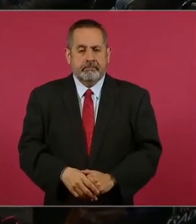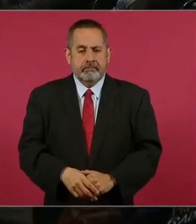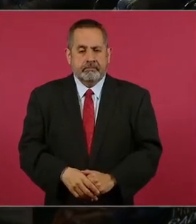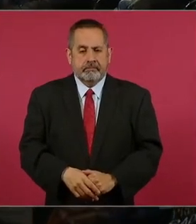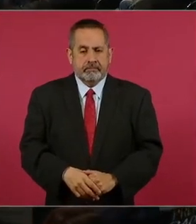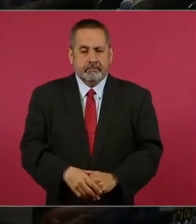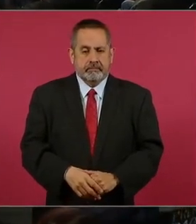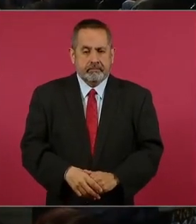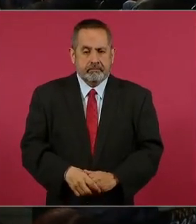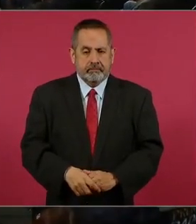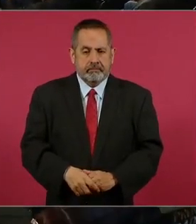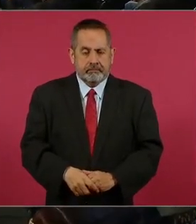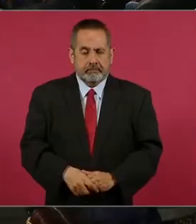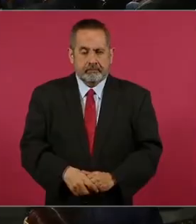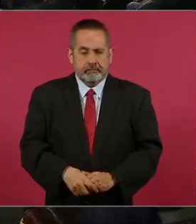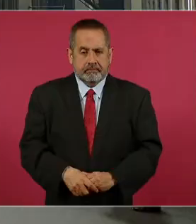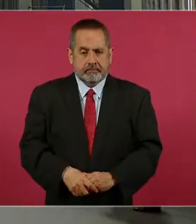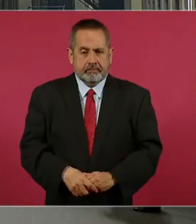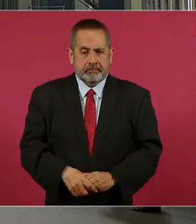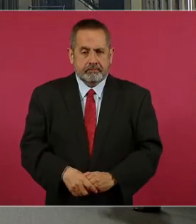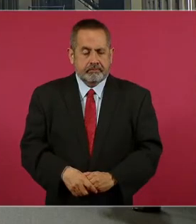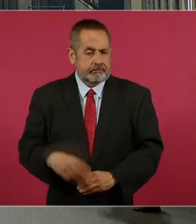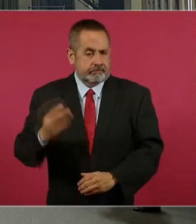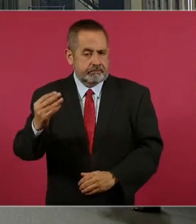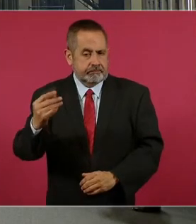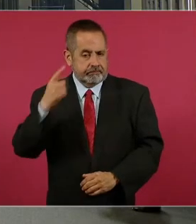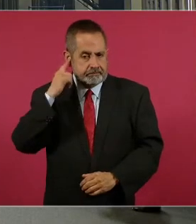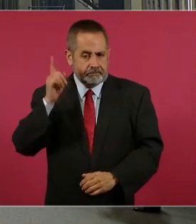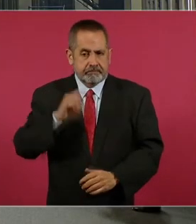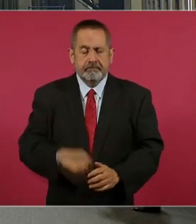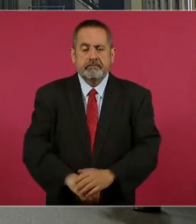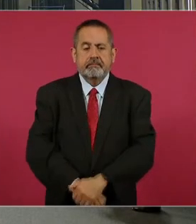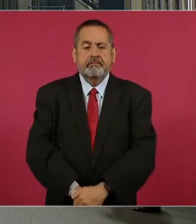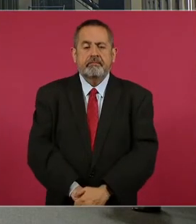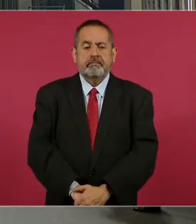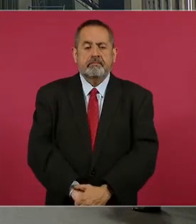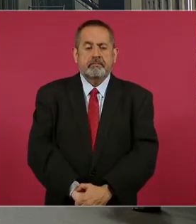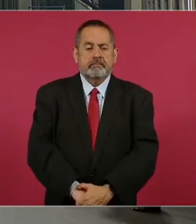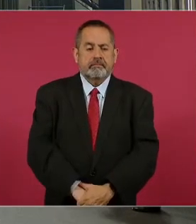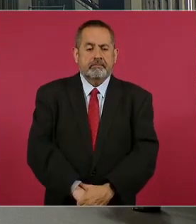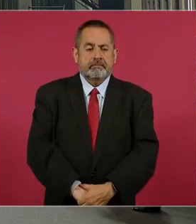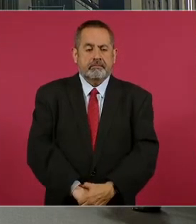que se lo han dado. Ayer salió una diputada, una de las... Sí,